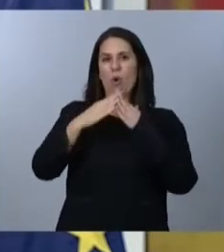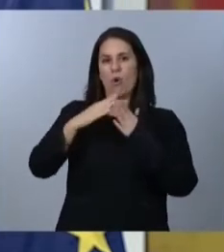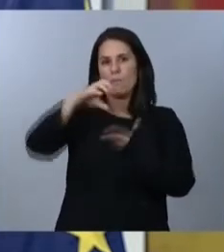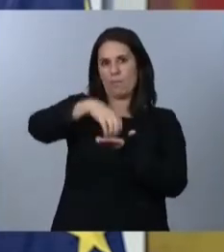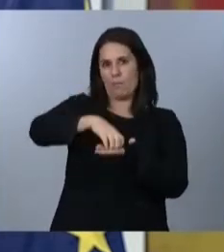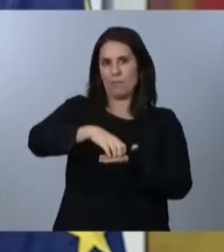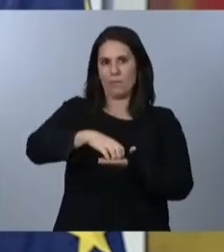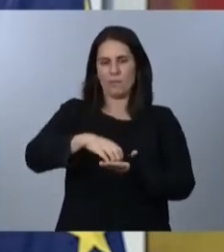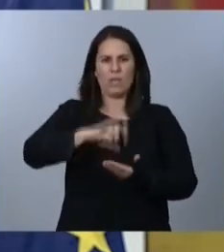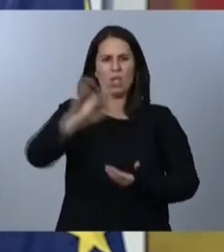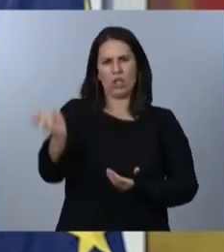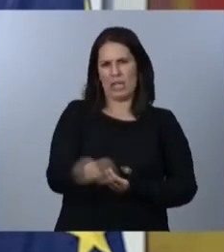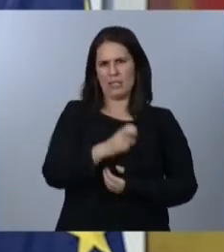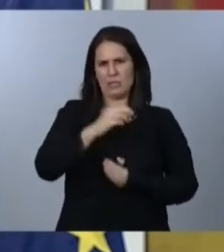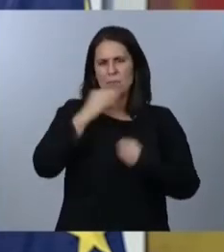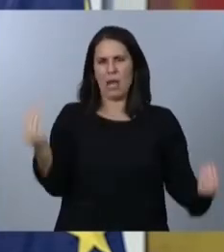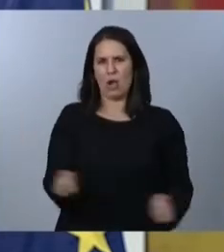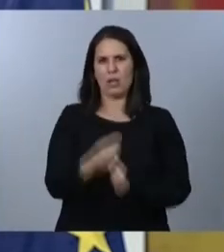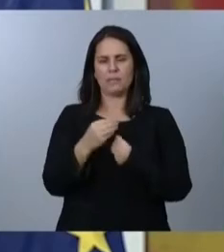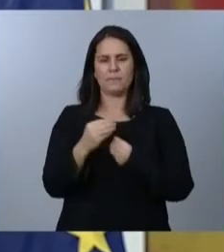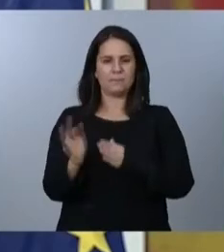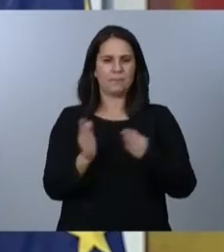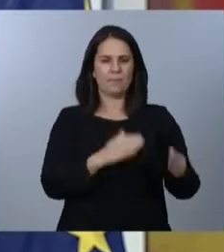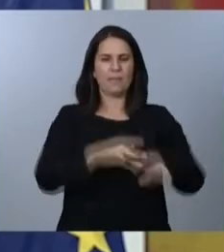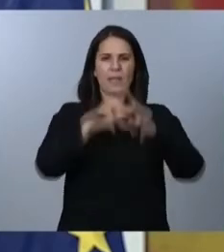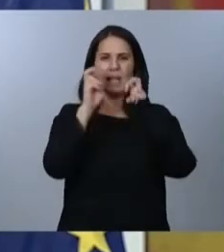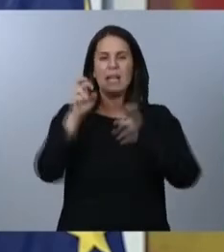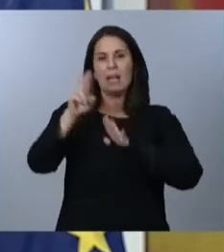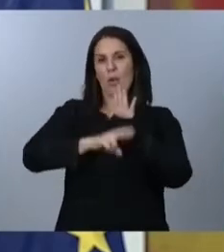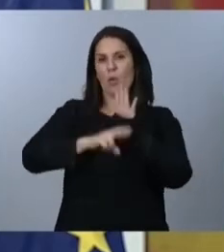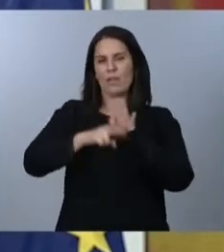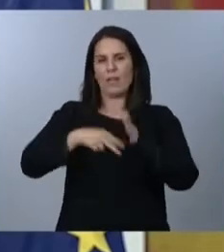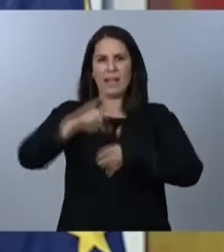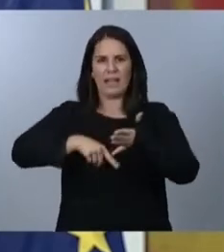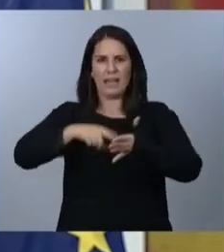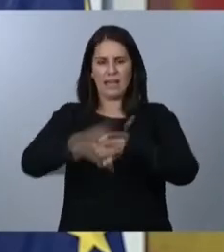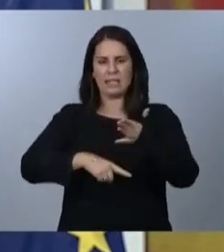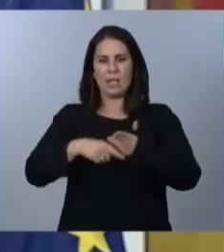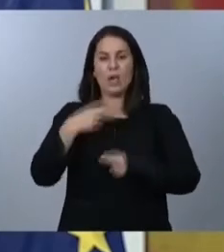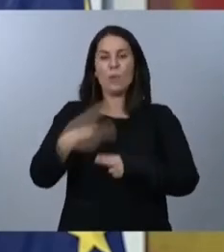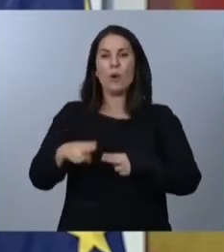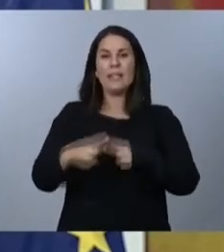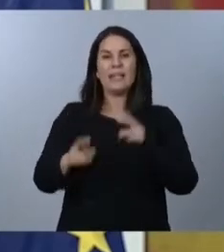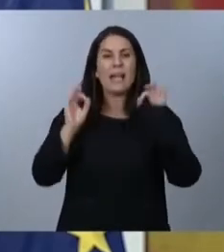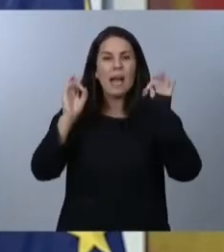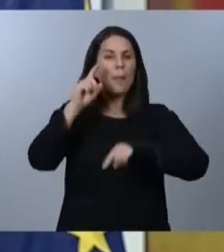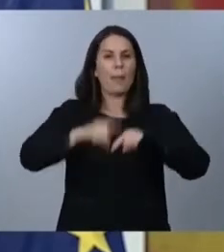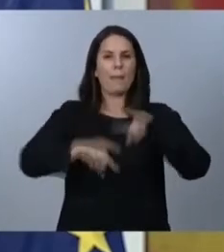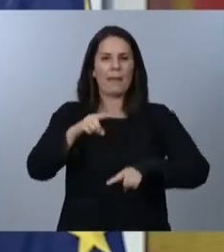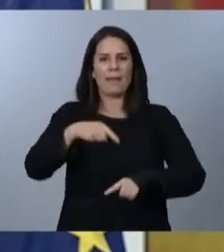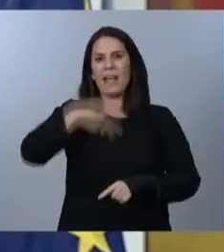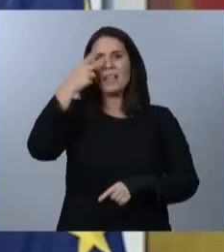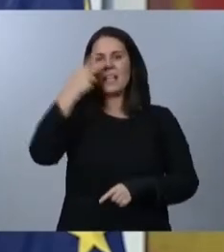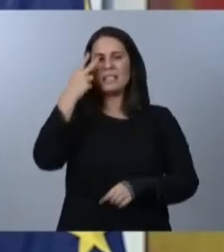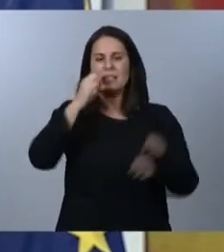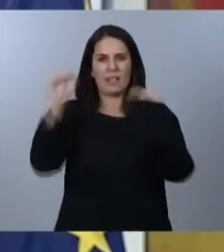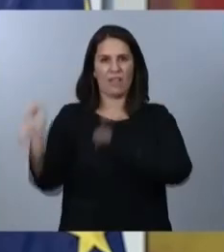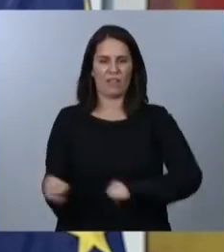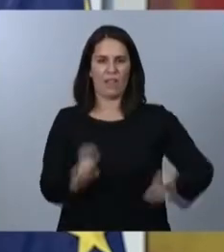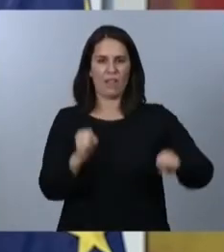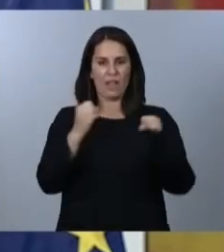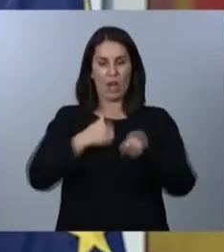En lo que toca la regulación de alquileres, la política consiste fundamentalmente en elegir qué intereses se defienden. Y este Gobierno,